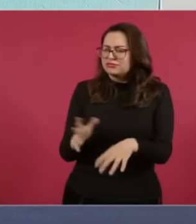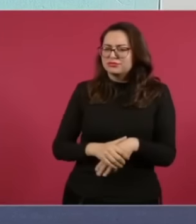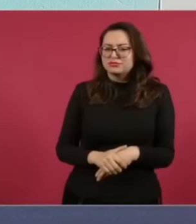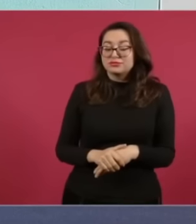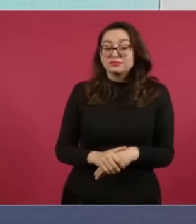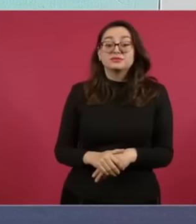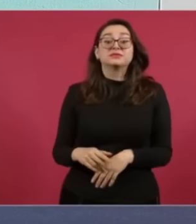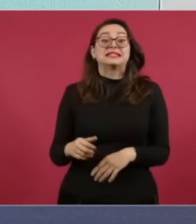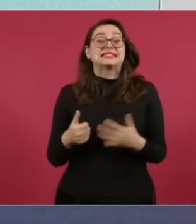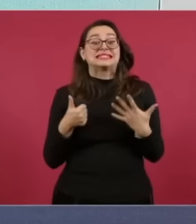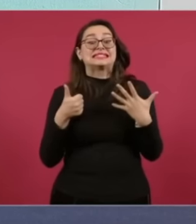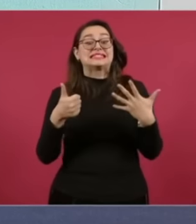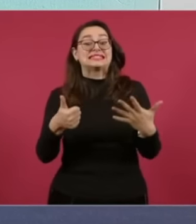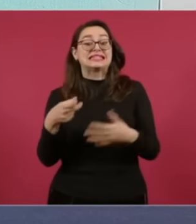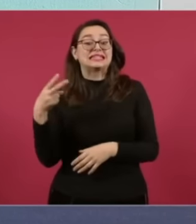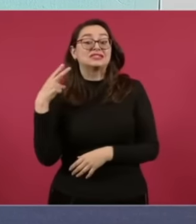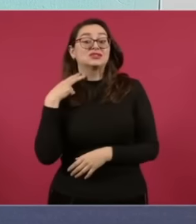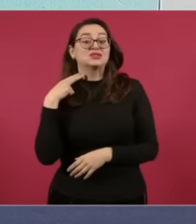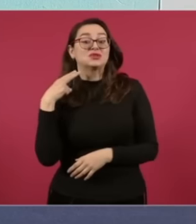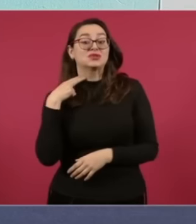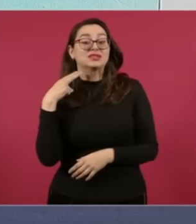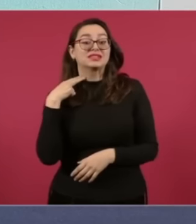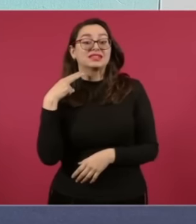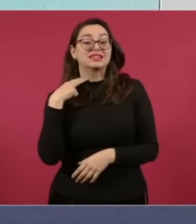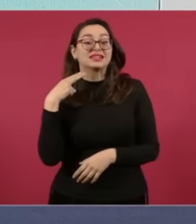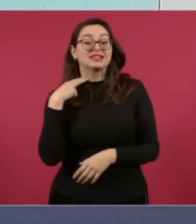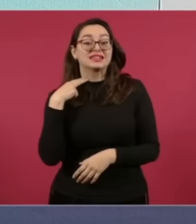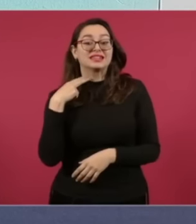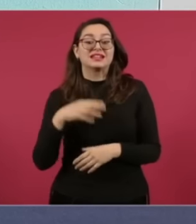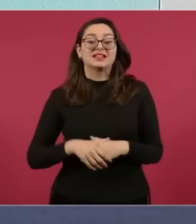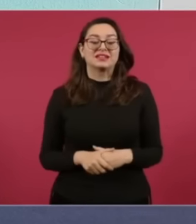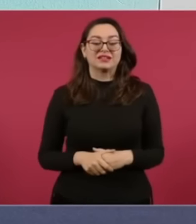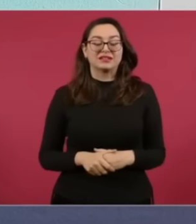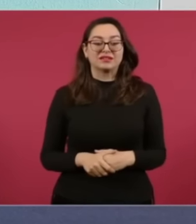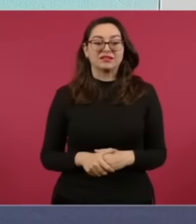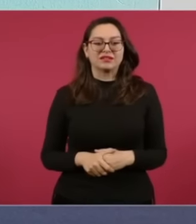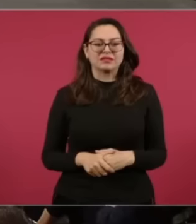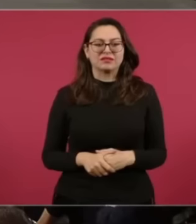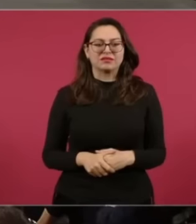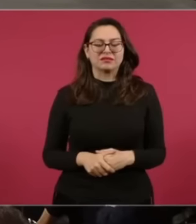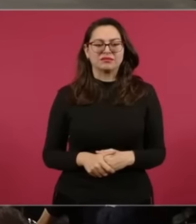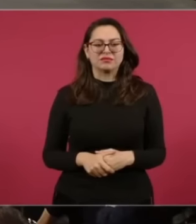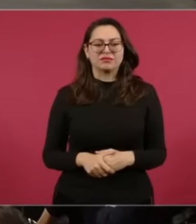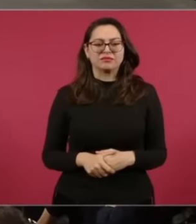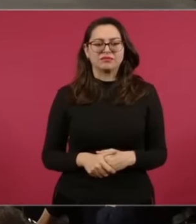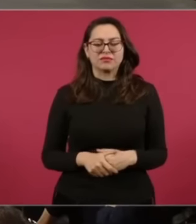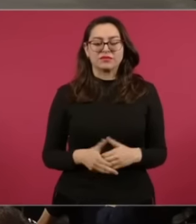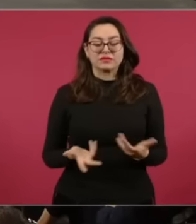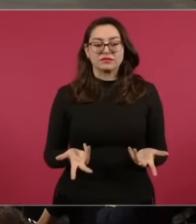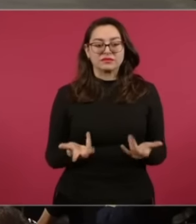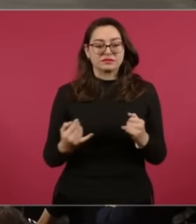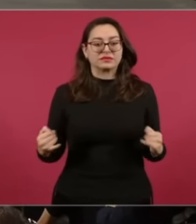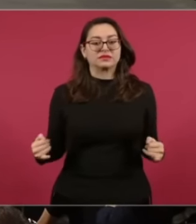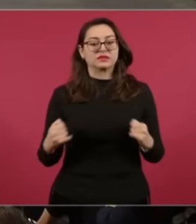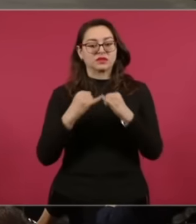Seis Notarías Y El Instituto No hay Un Instituto De Notarías O